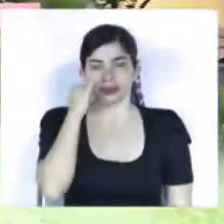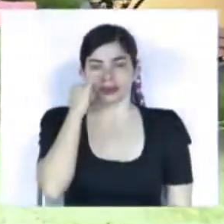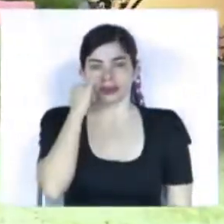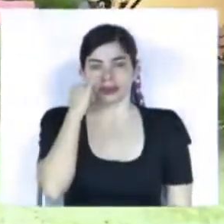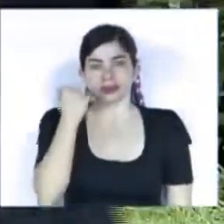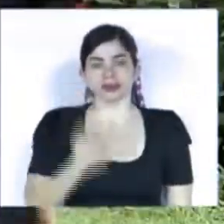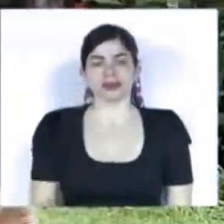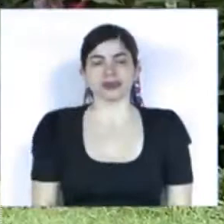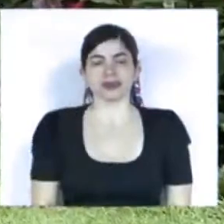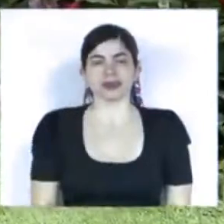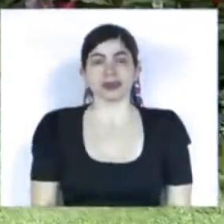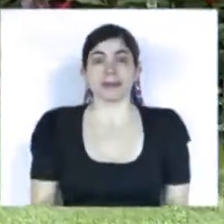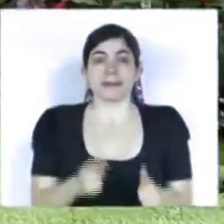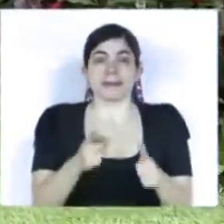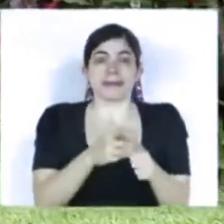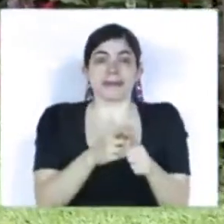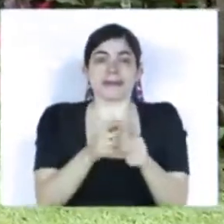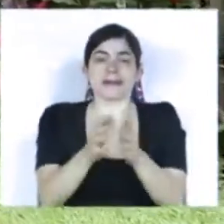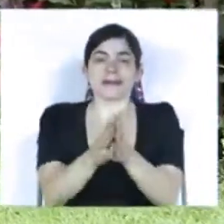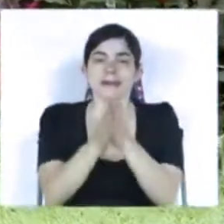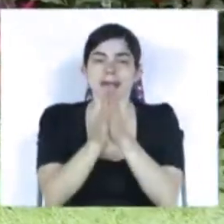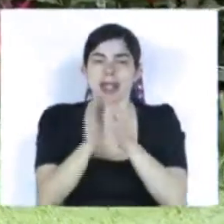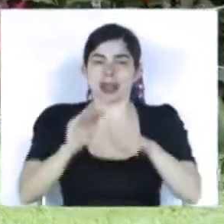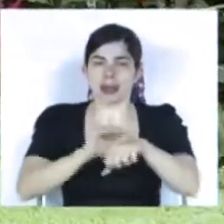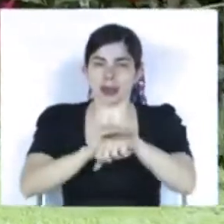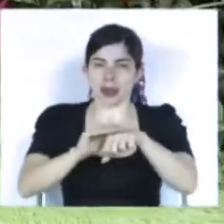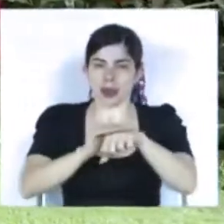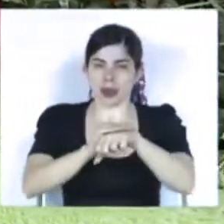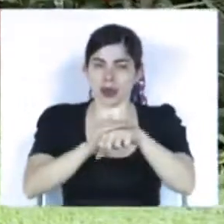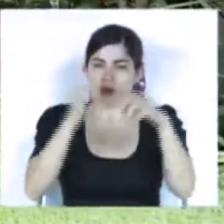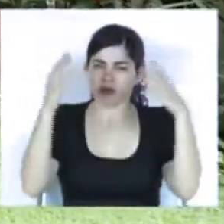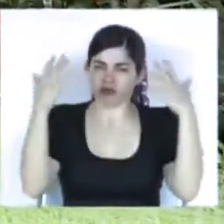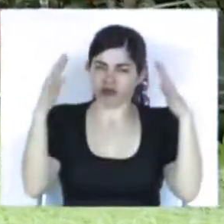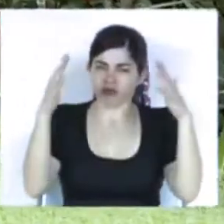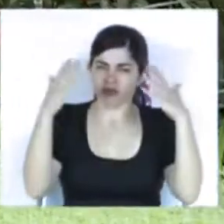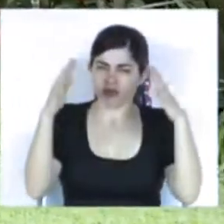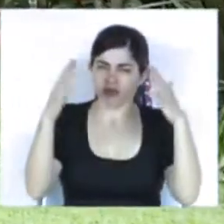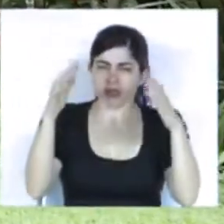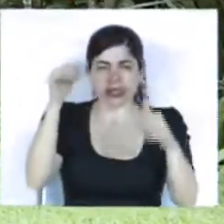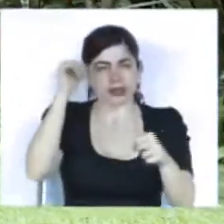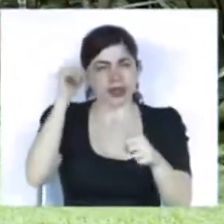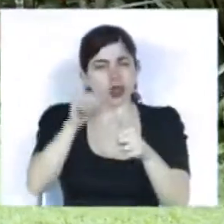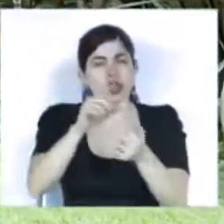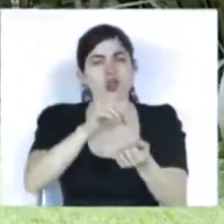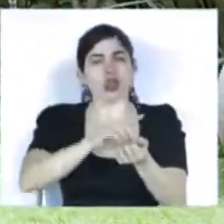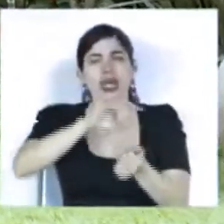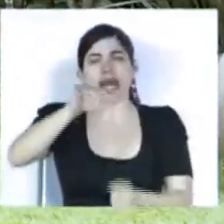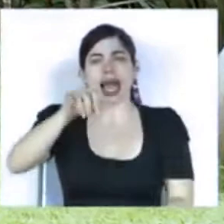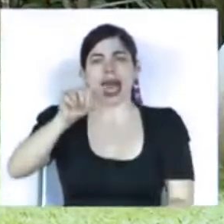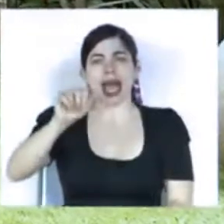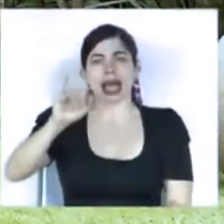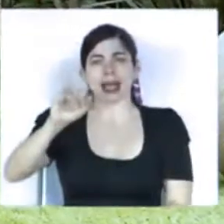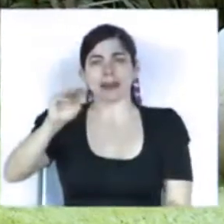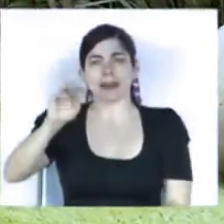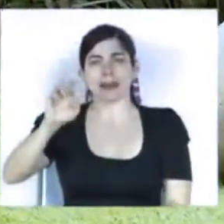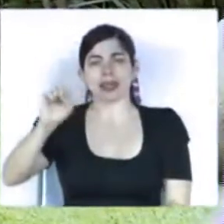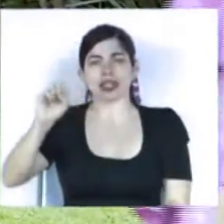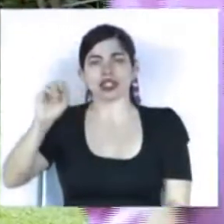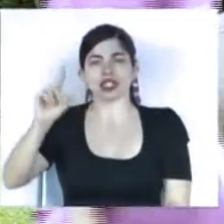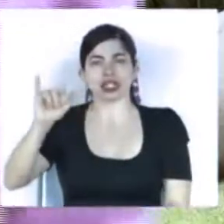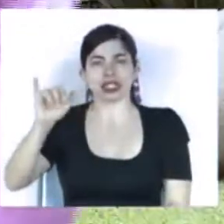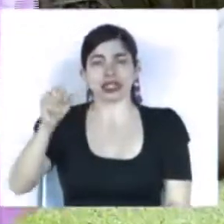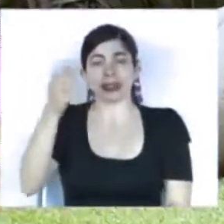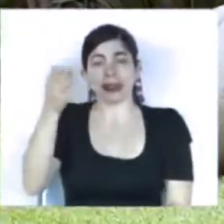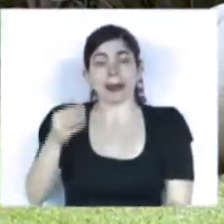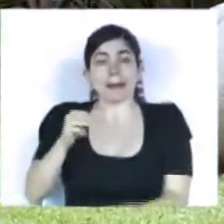En primera instancia les voy a solicitar por favor un fuerte aplauso en la memoria del doctor Jaime Solís Quesada, médico